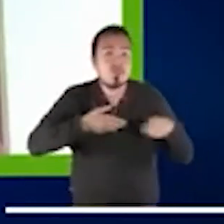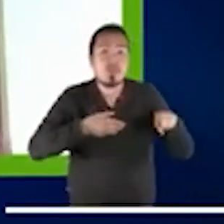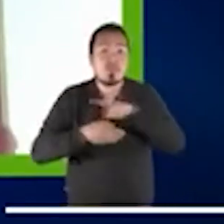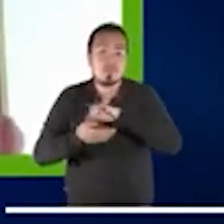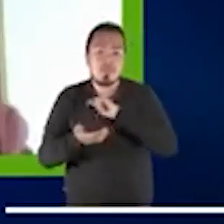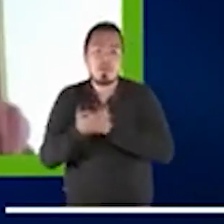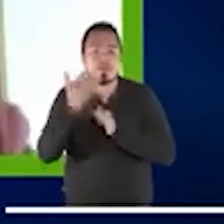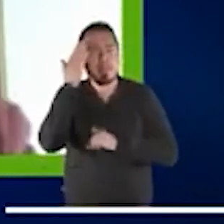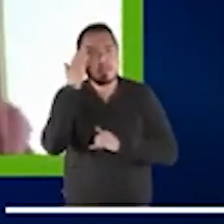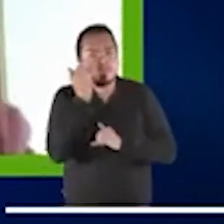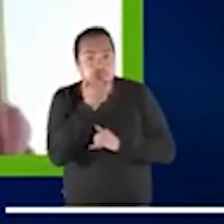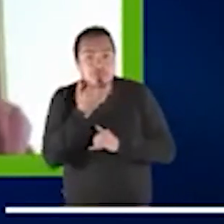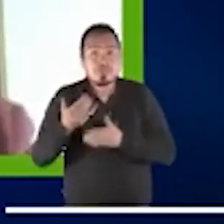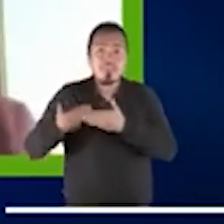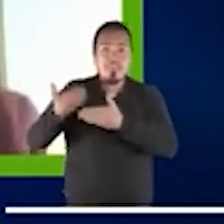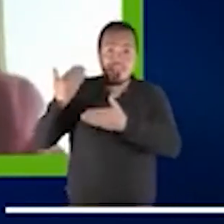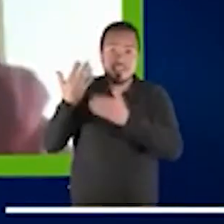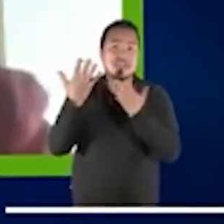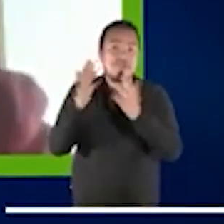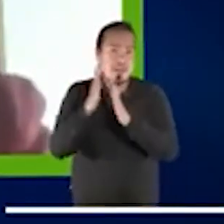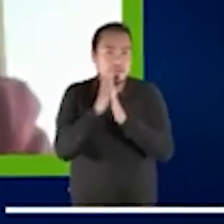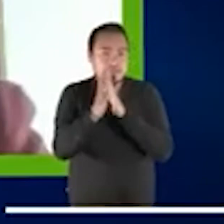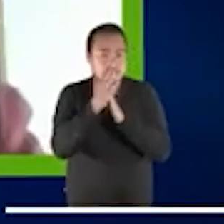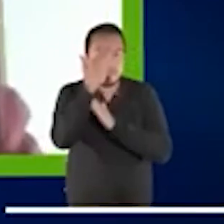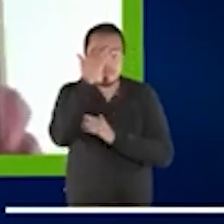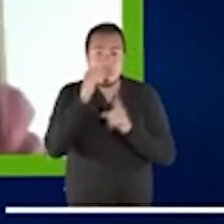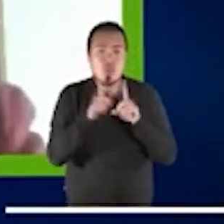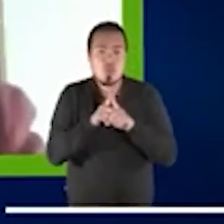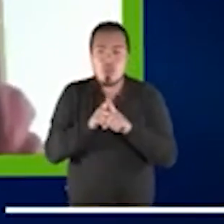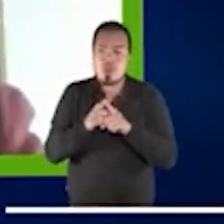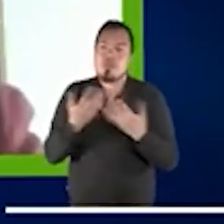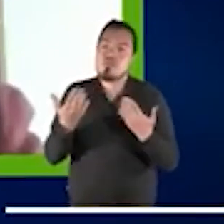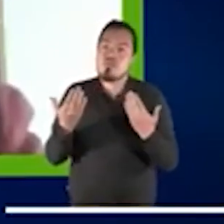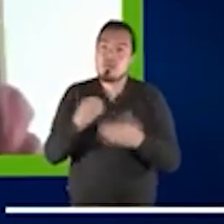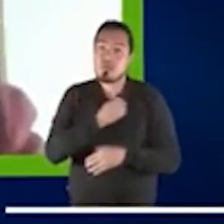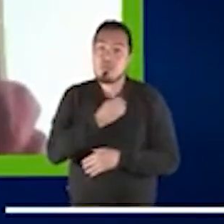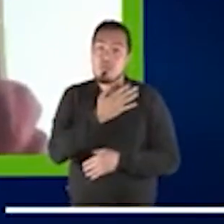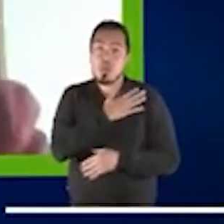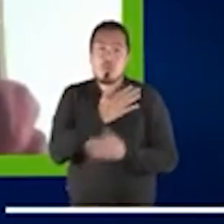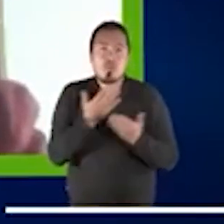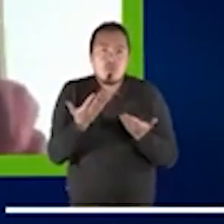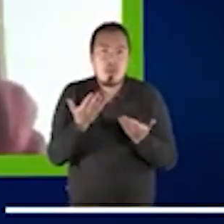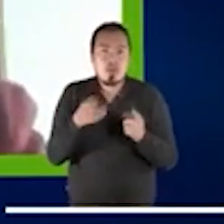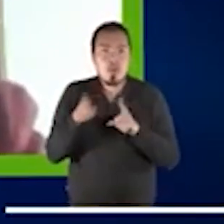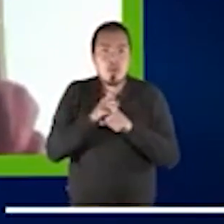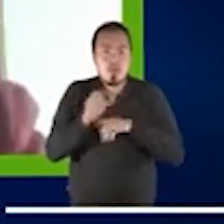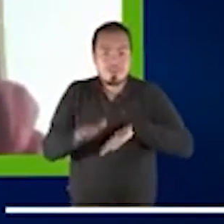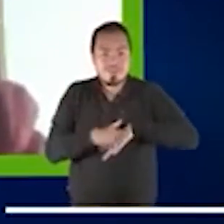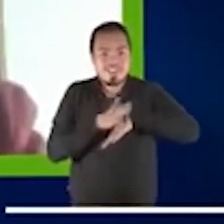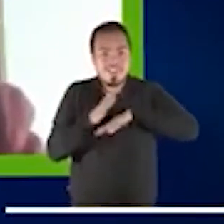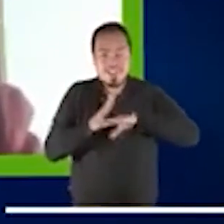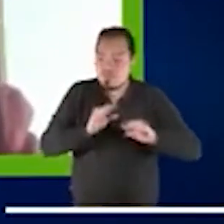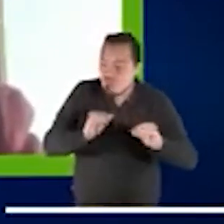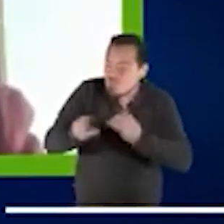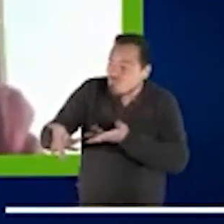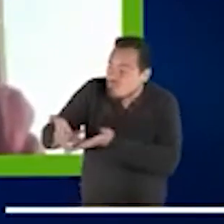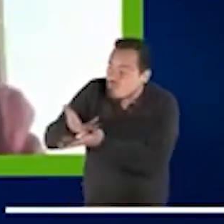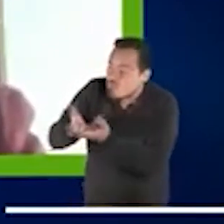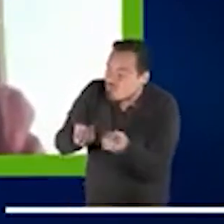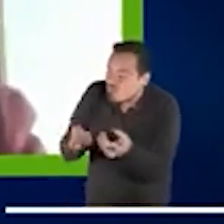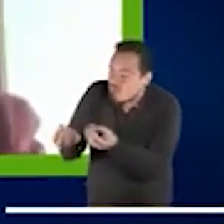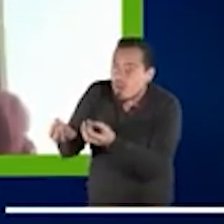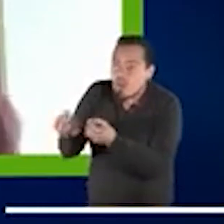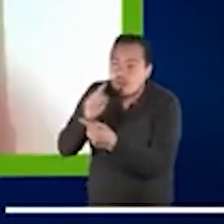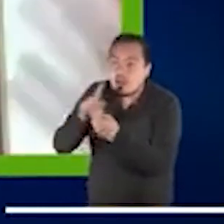antes Iñacio, ¿no? Eso quizás es también una oportunidad para sensibilizar nuestras comunidades aún más sobre la